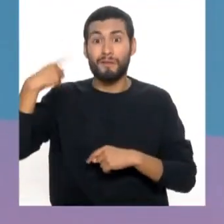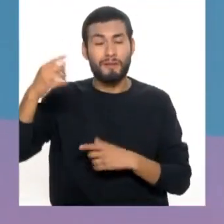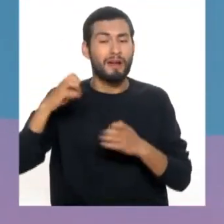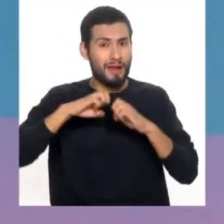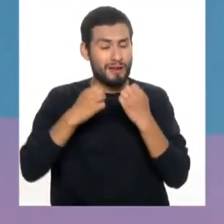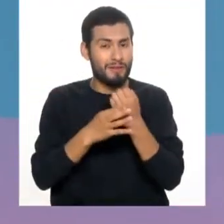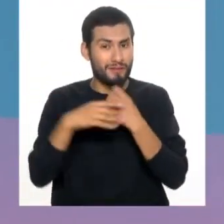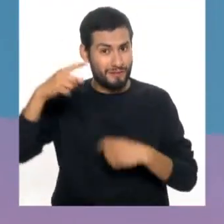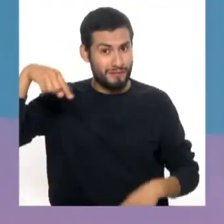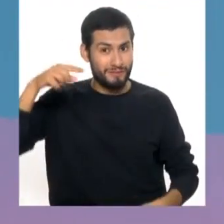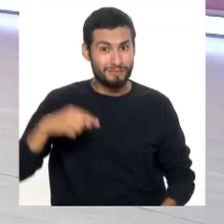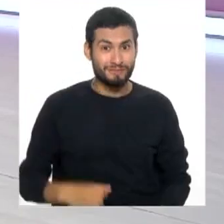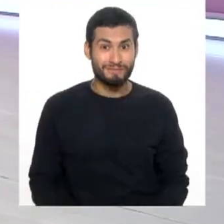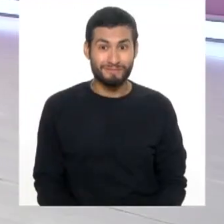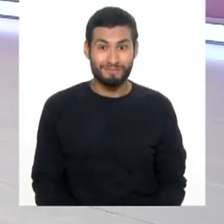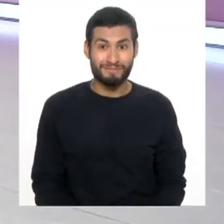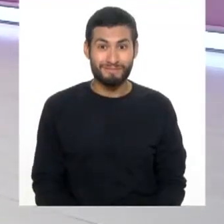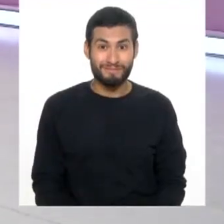Cuerpo Médico.